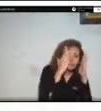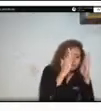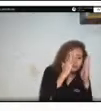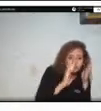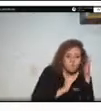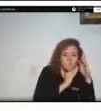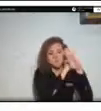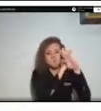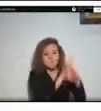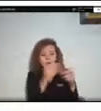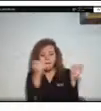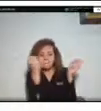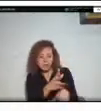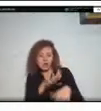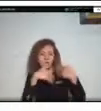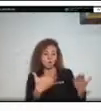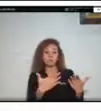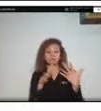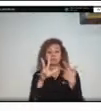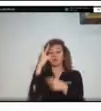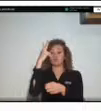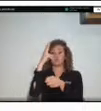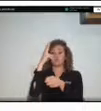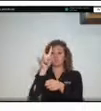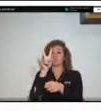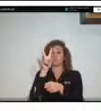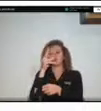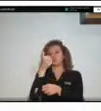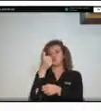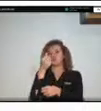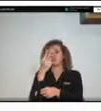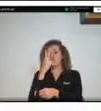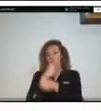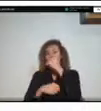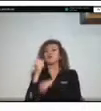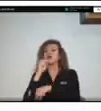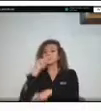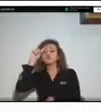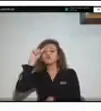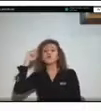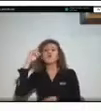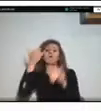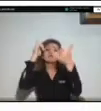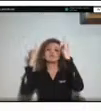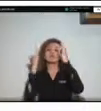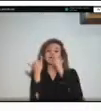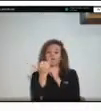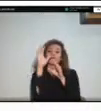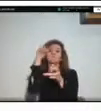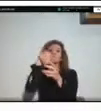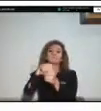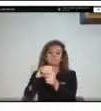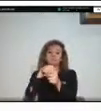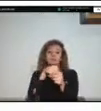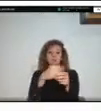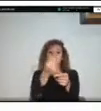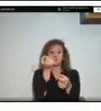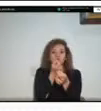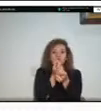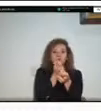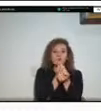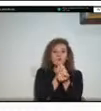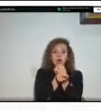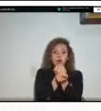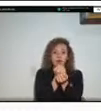vinculada con la gobernación del casanare y en los últimos años he estado vinculada en la alcaldía de yopal como coordinadora